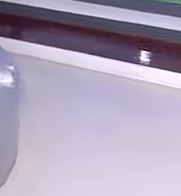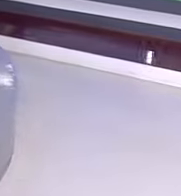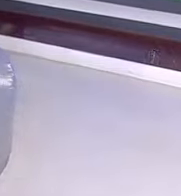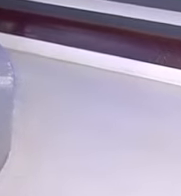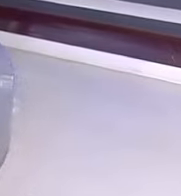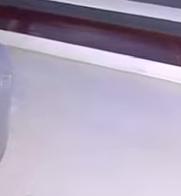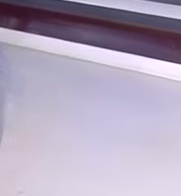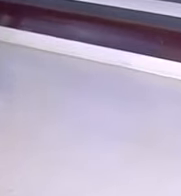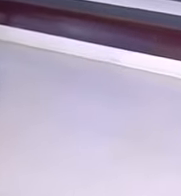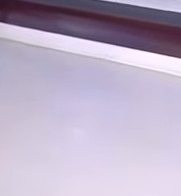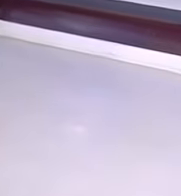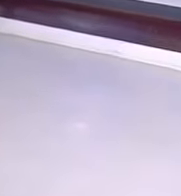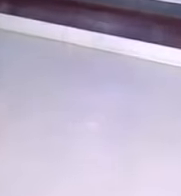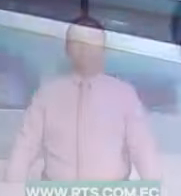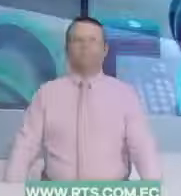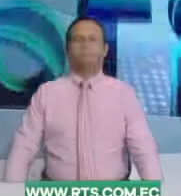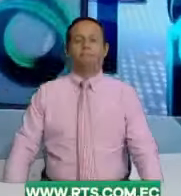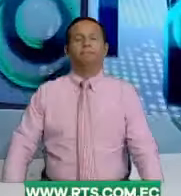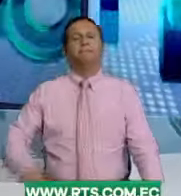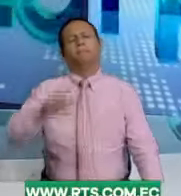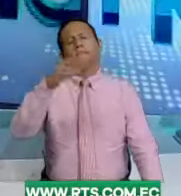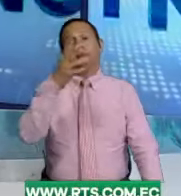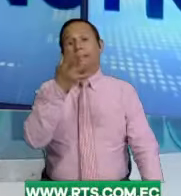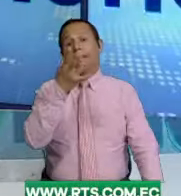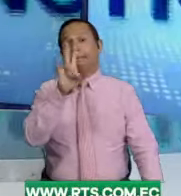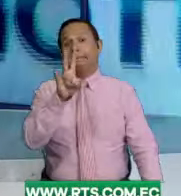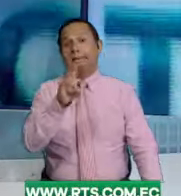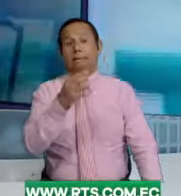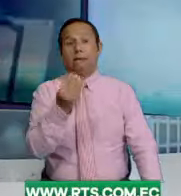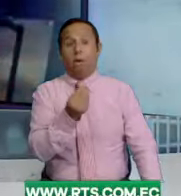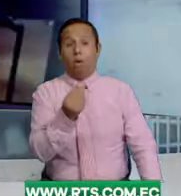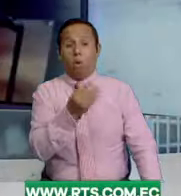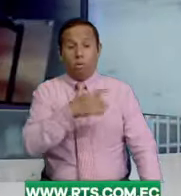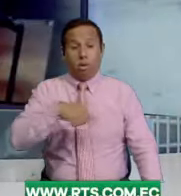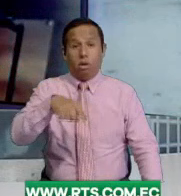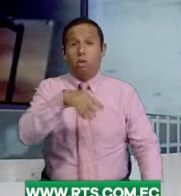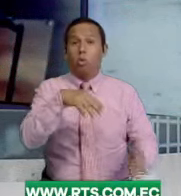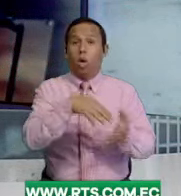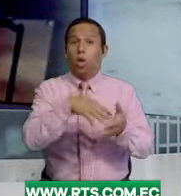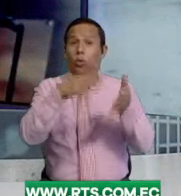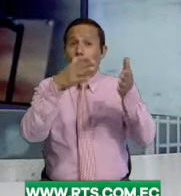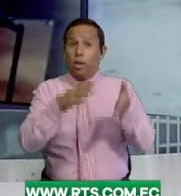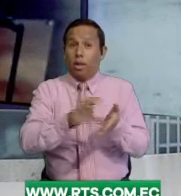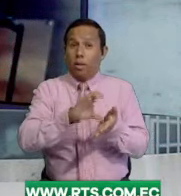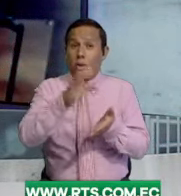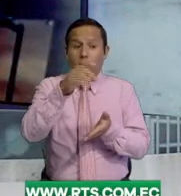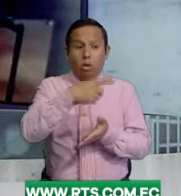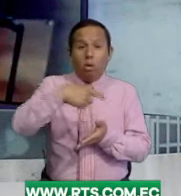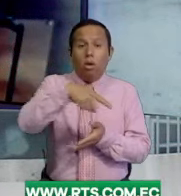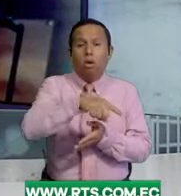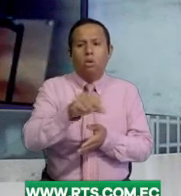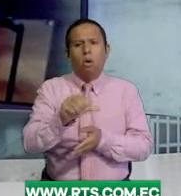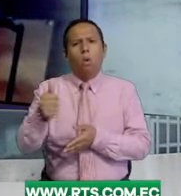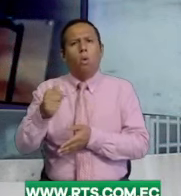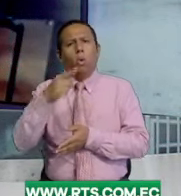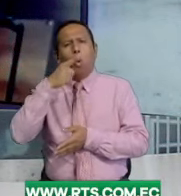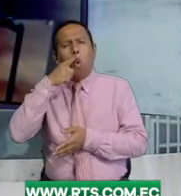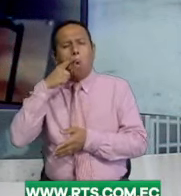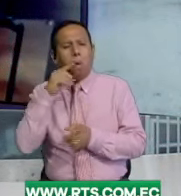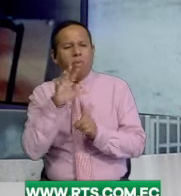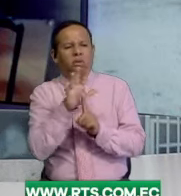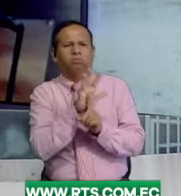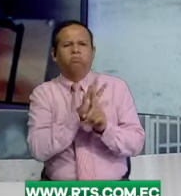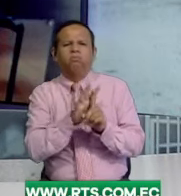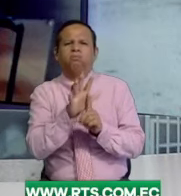por permanecer en nuestra sintonía. 17 menores de edad, estudiantes de bachillerato, habrían sido víctimas de abuso